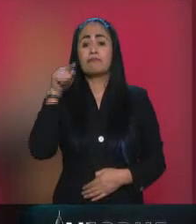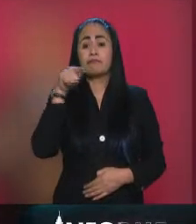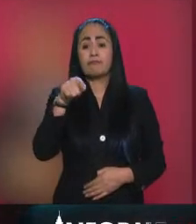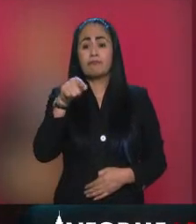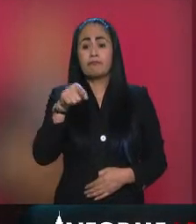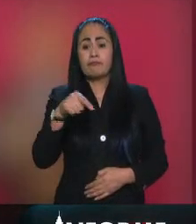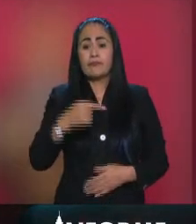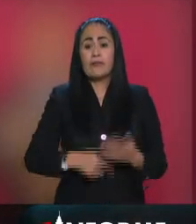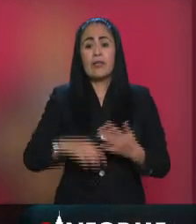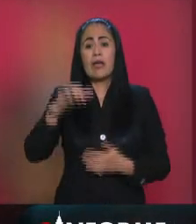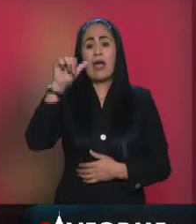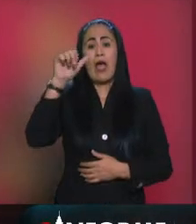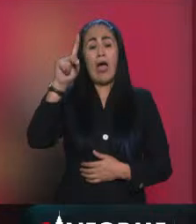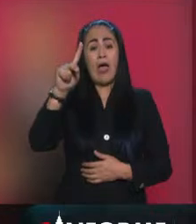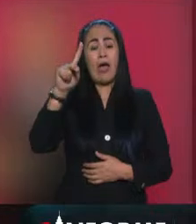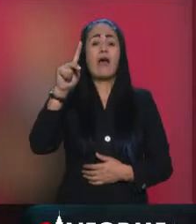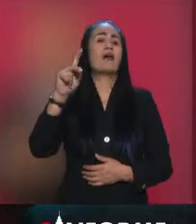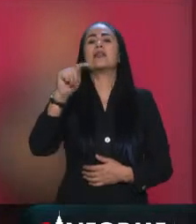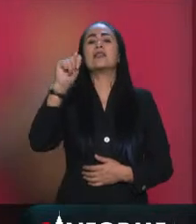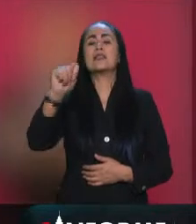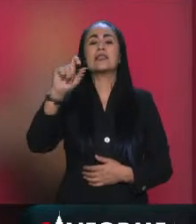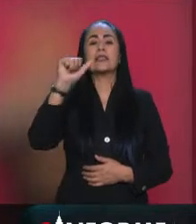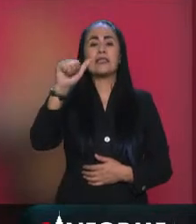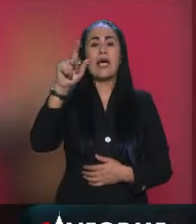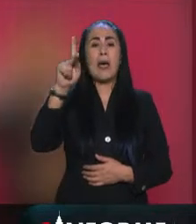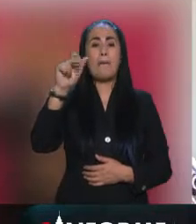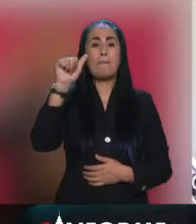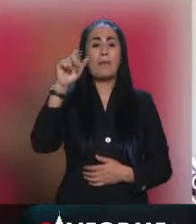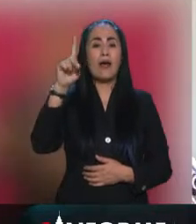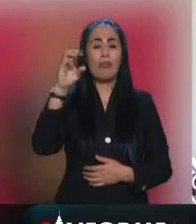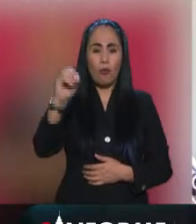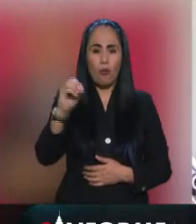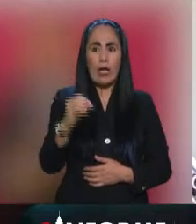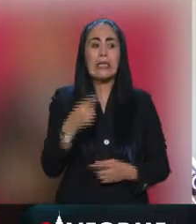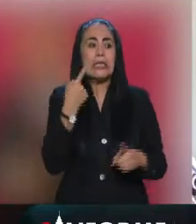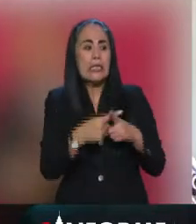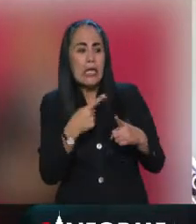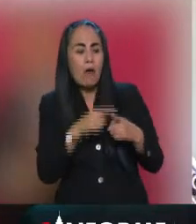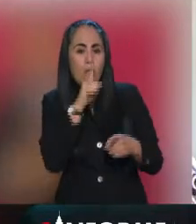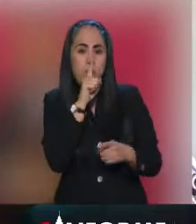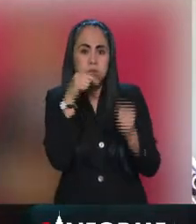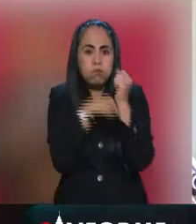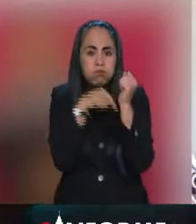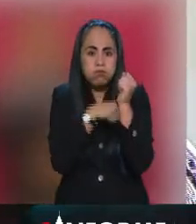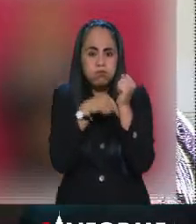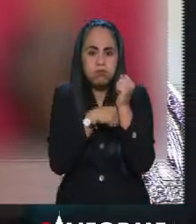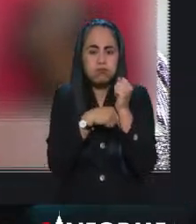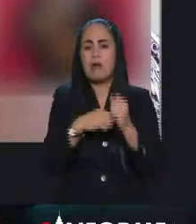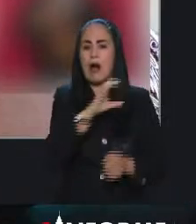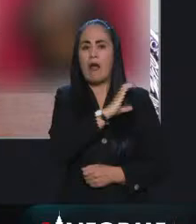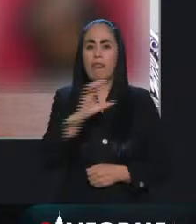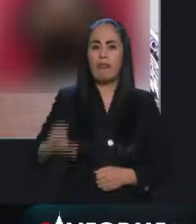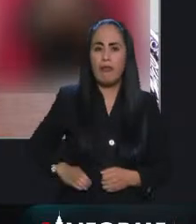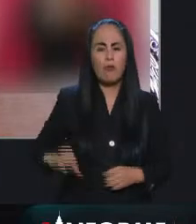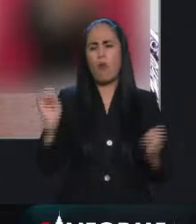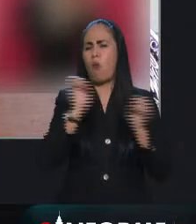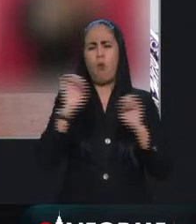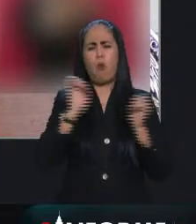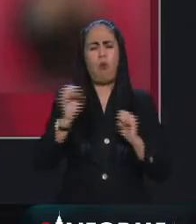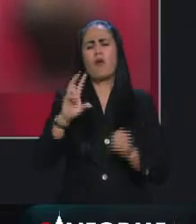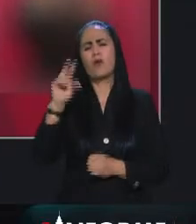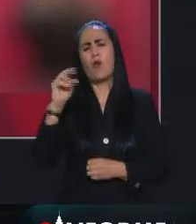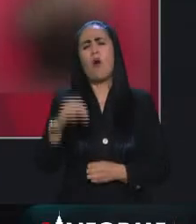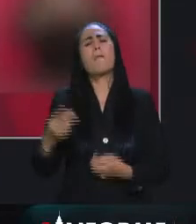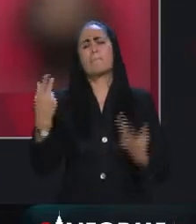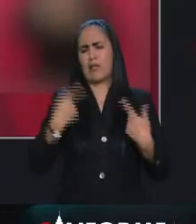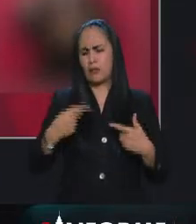esta ya no existe y que todos tienen derecho a votar y a ser votados. En este sentido señaló que los miembros de su gobierno que así lo